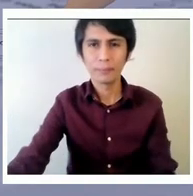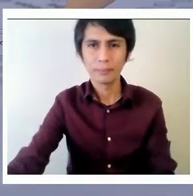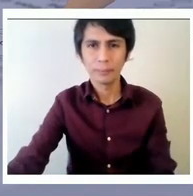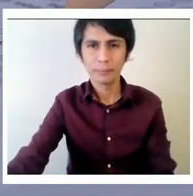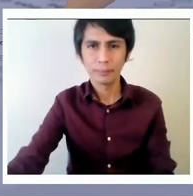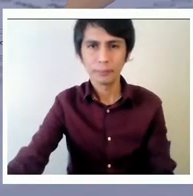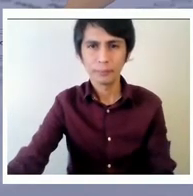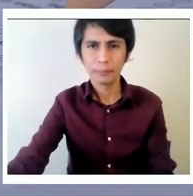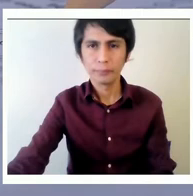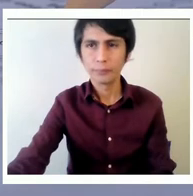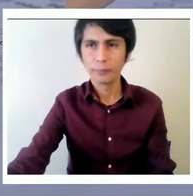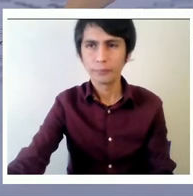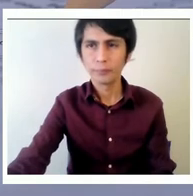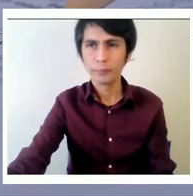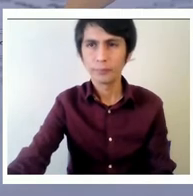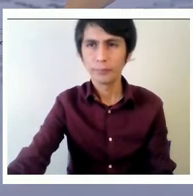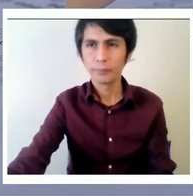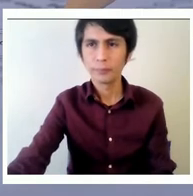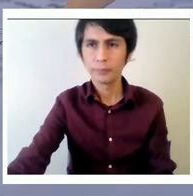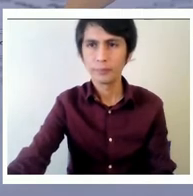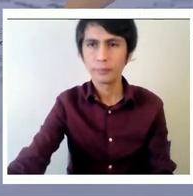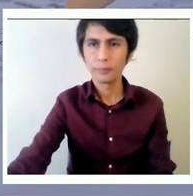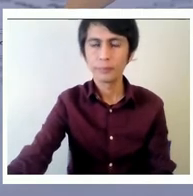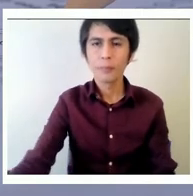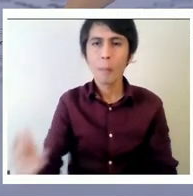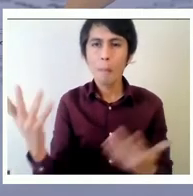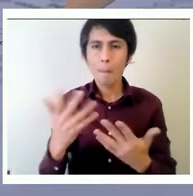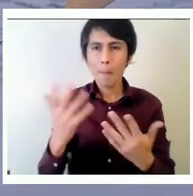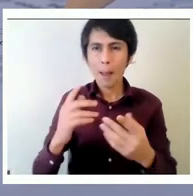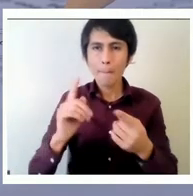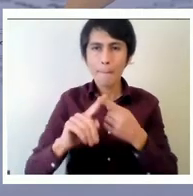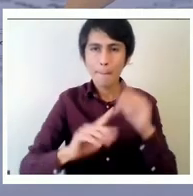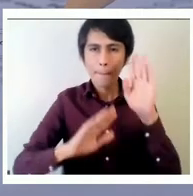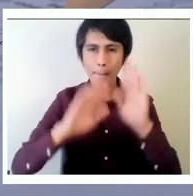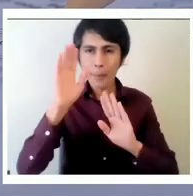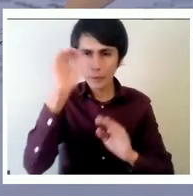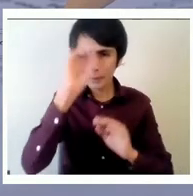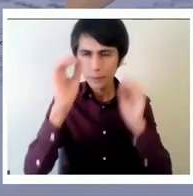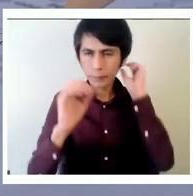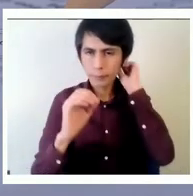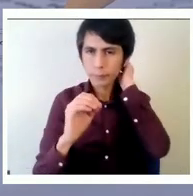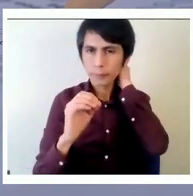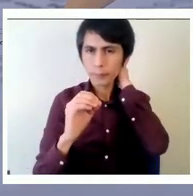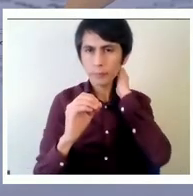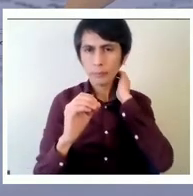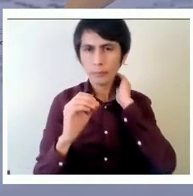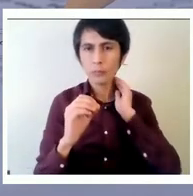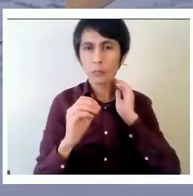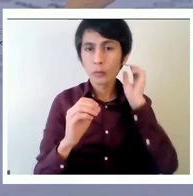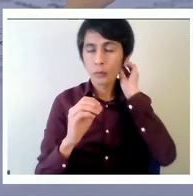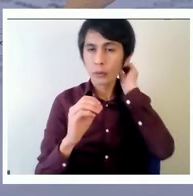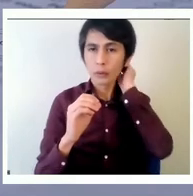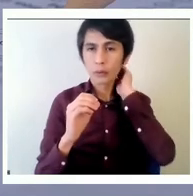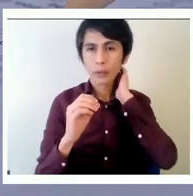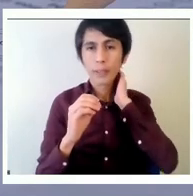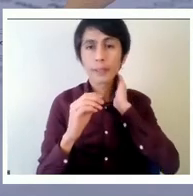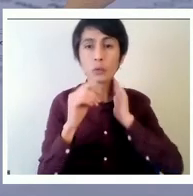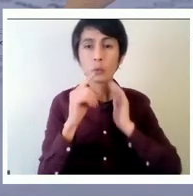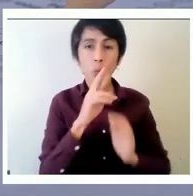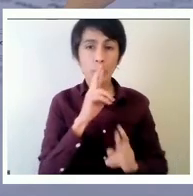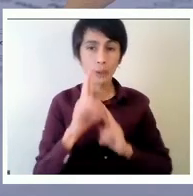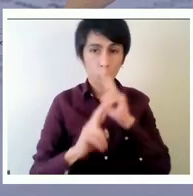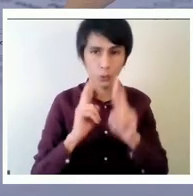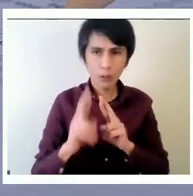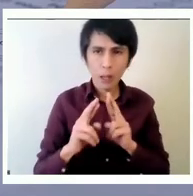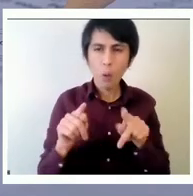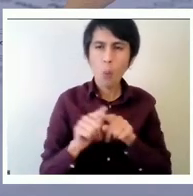participar etcétera y sus resultados adquieren una importancia exagerada mucho más allá que aquello para lo que